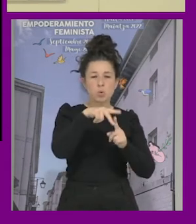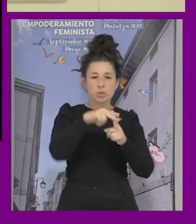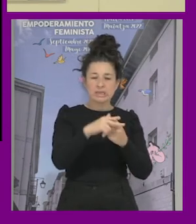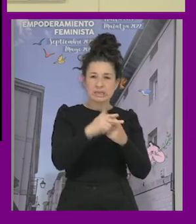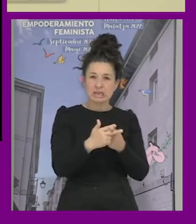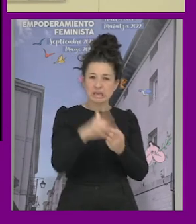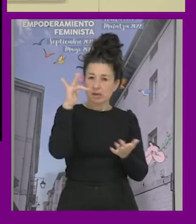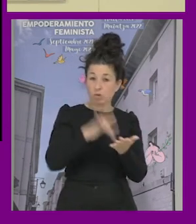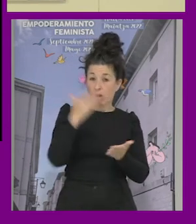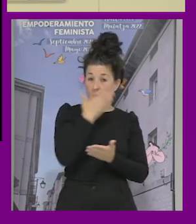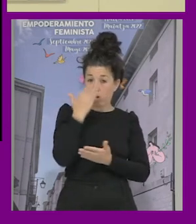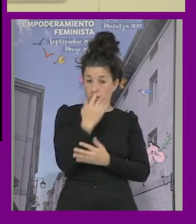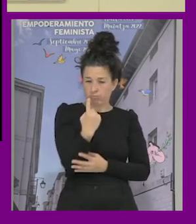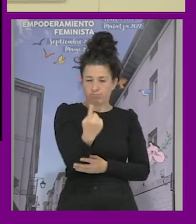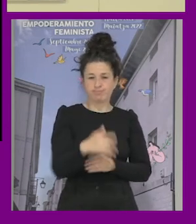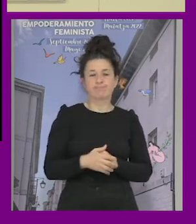en un centro educativo